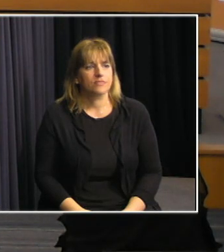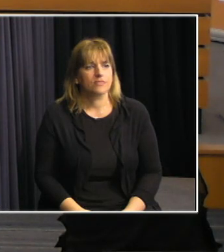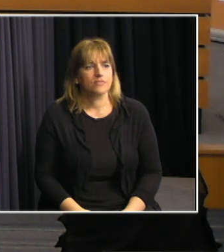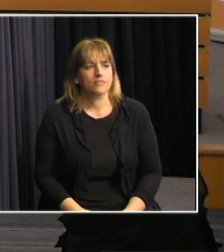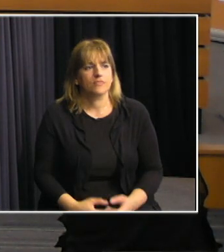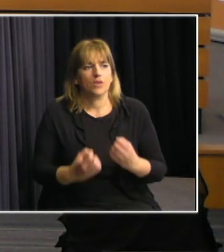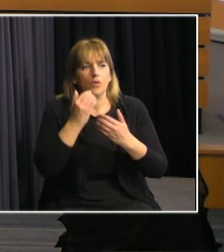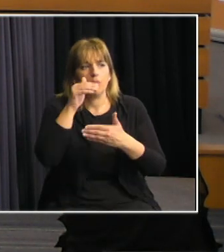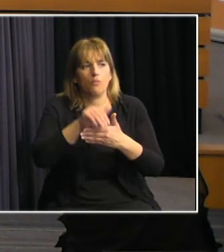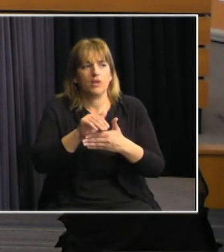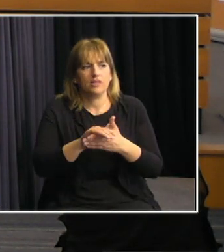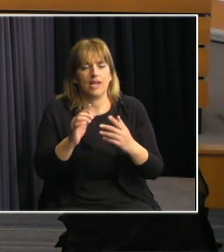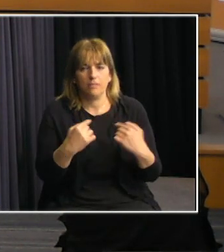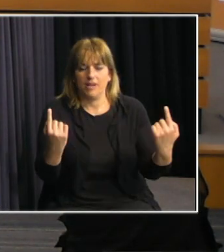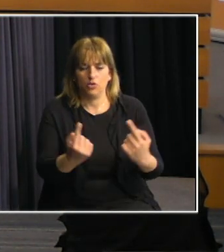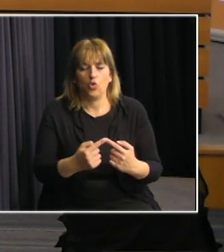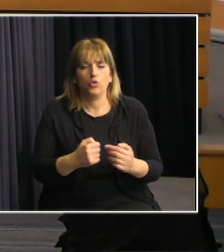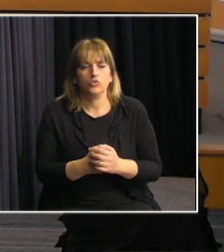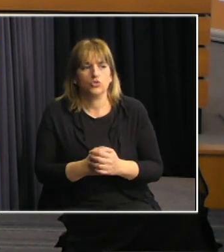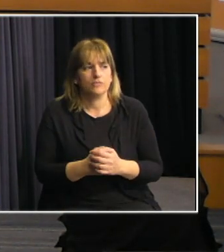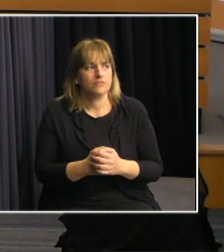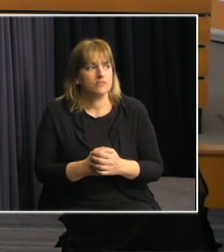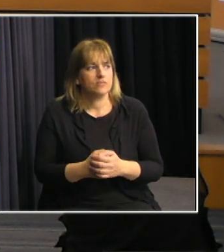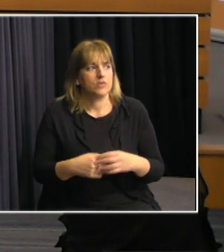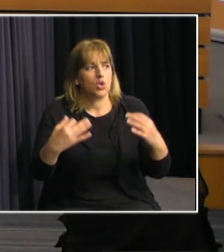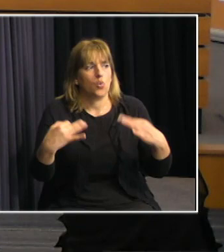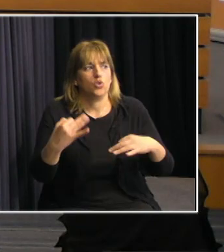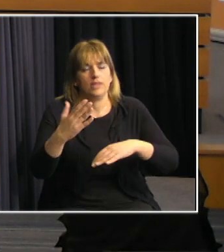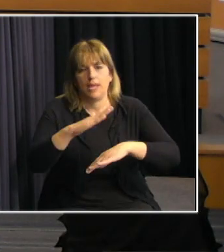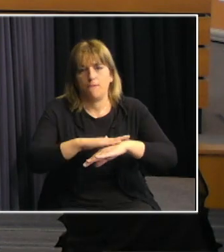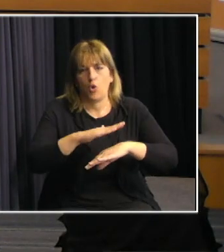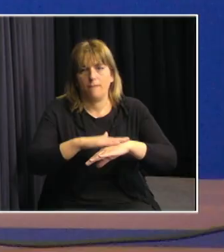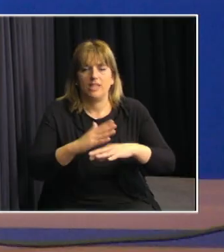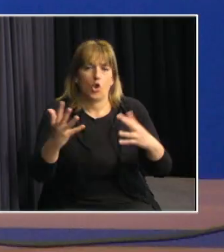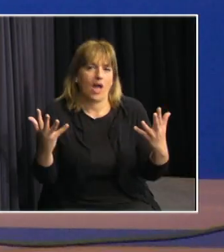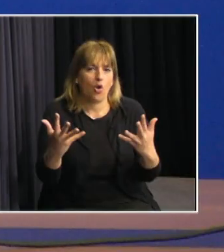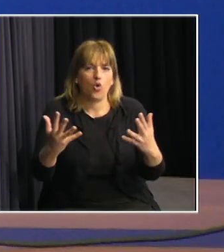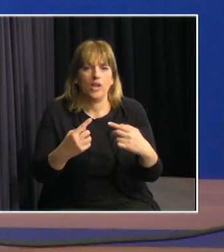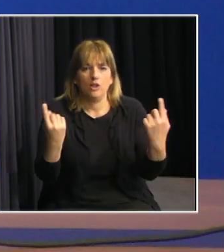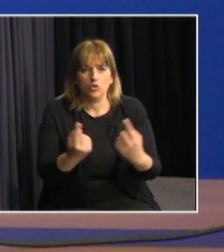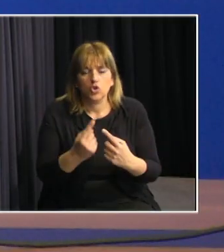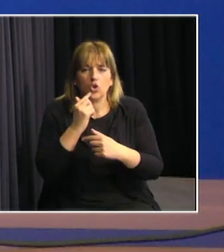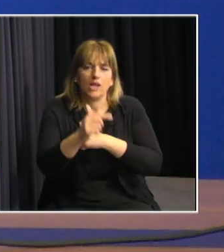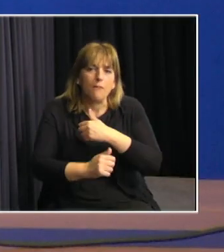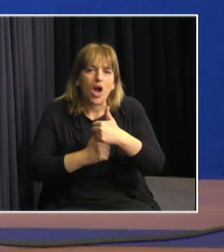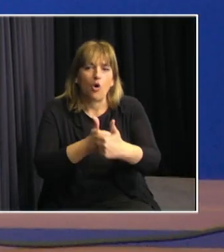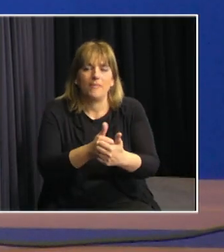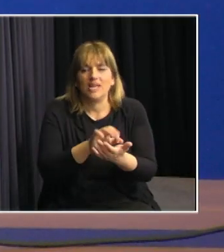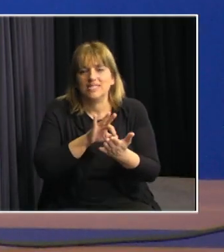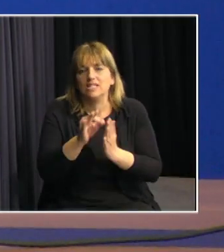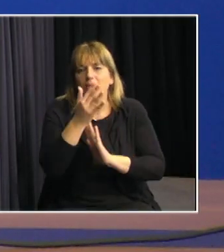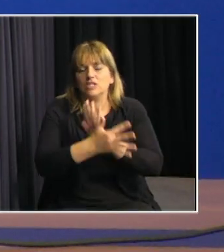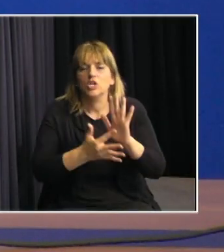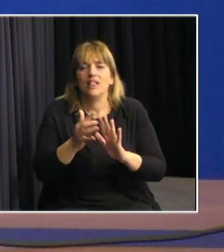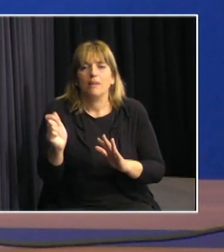Buenas tardes a todos. Bueno, en esta instancia a nosotros nos toca la tarea de acompañar al SINAE en